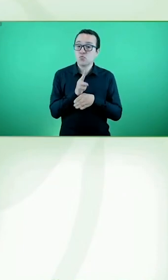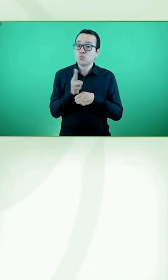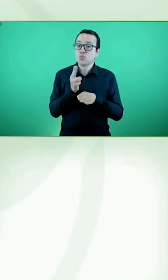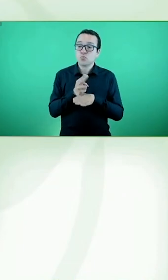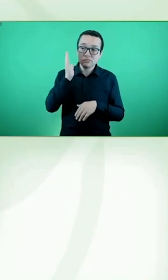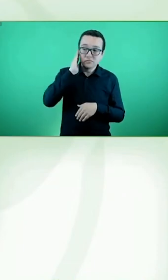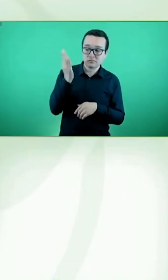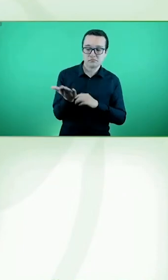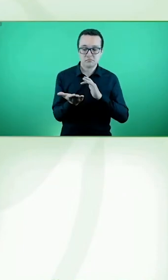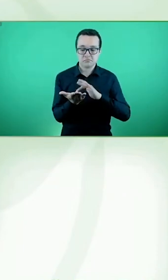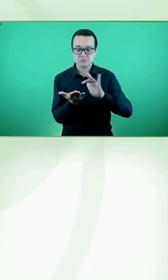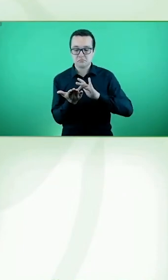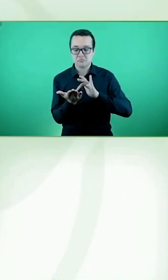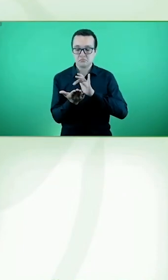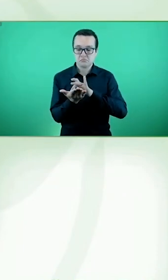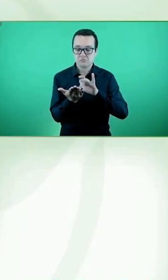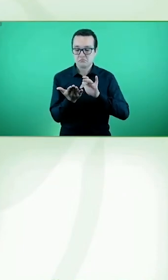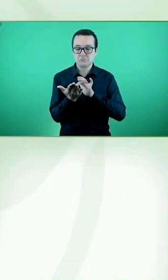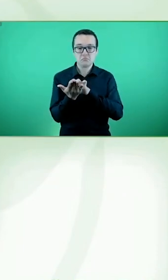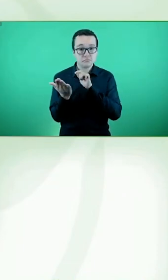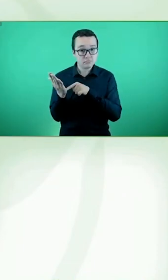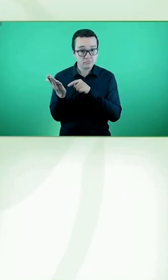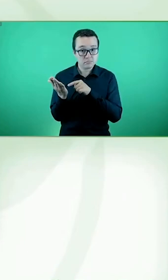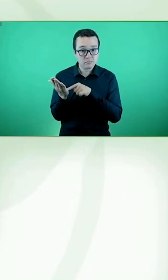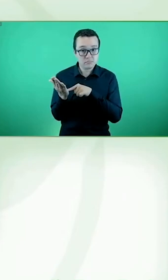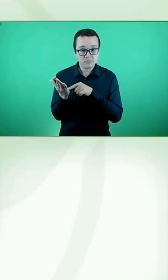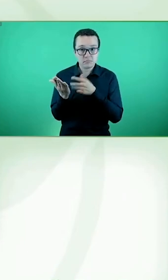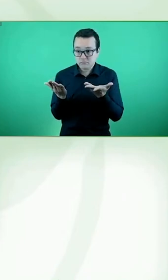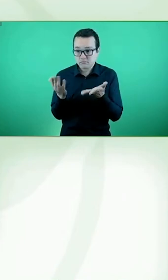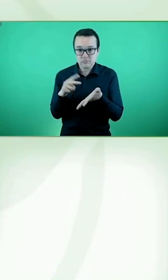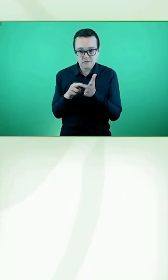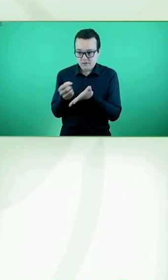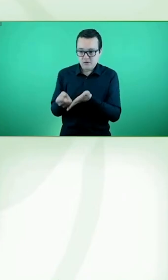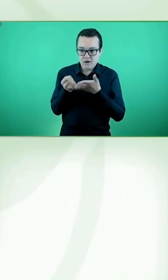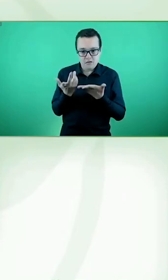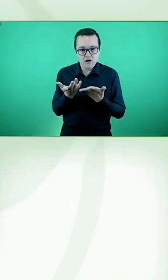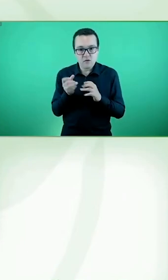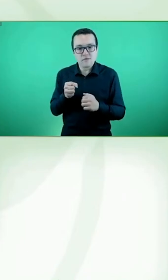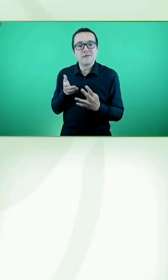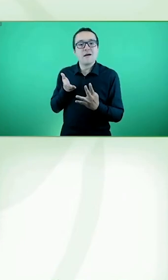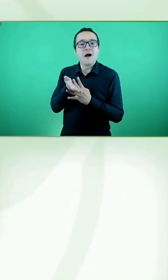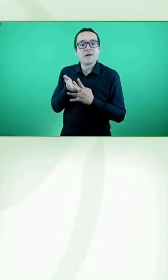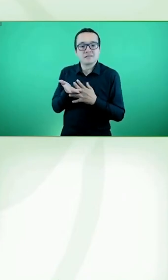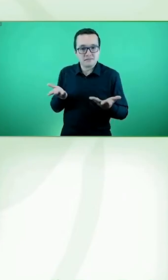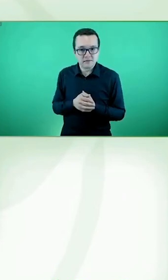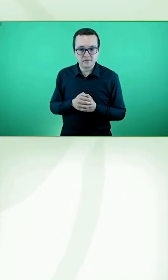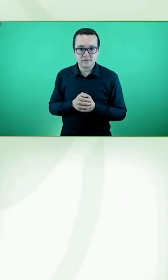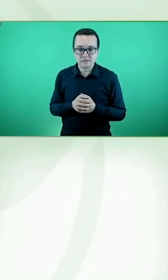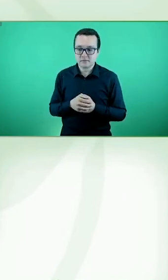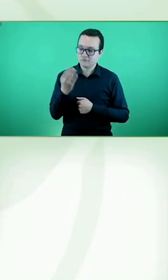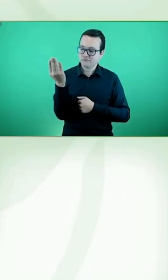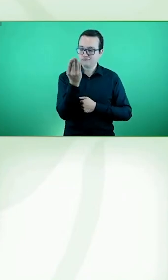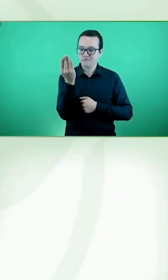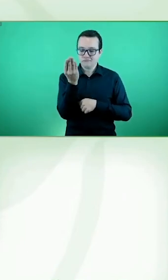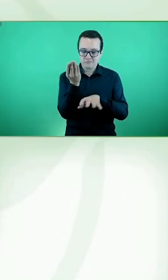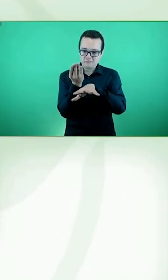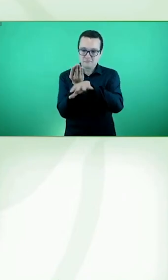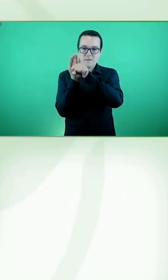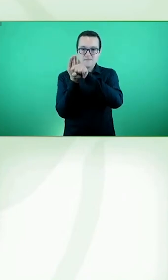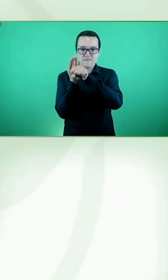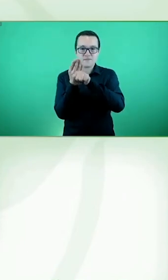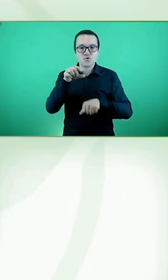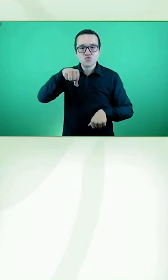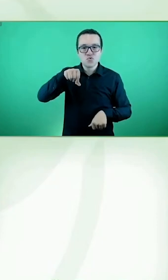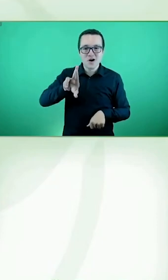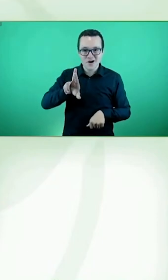herramienta que también nos ayuda a hacer más accesibles otro tipo de productos no solamente a través de los códigos QR que hemos visto ya en muchas ocasiones sino todas esas